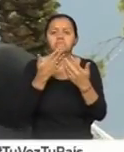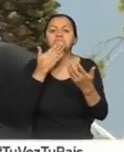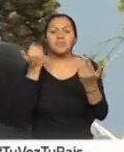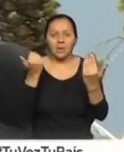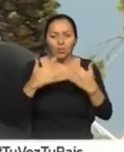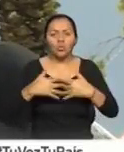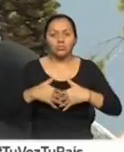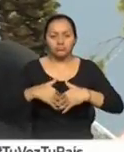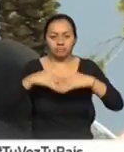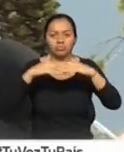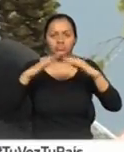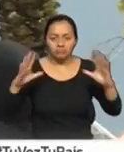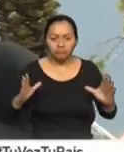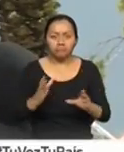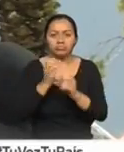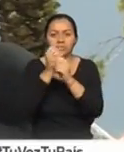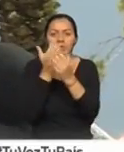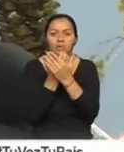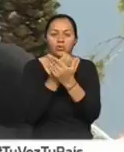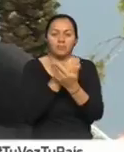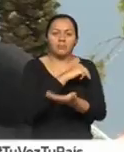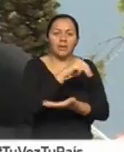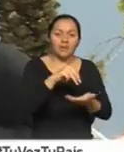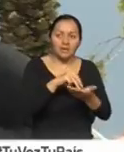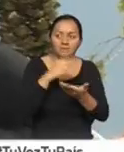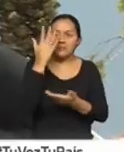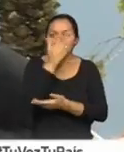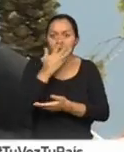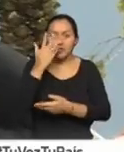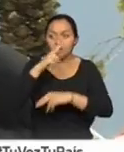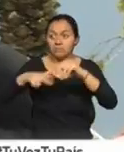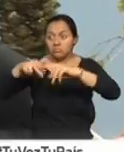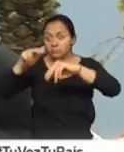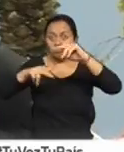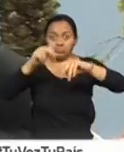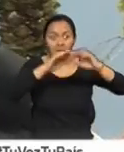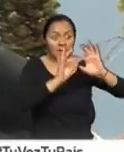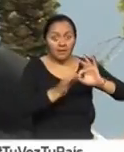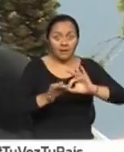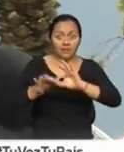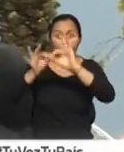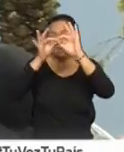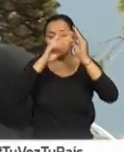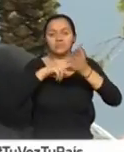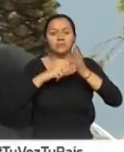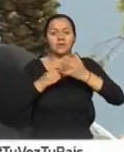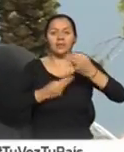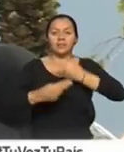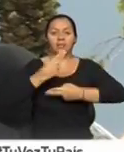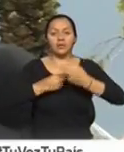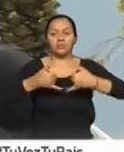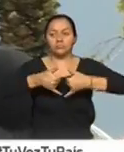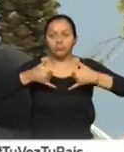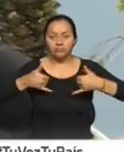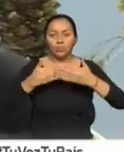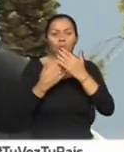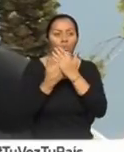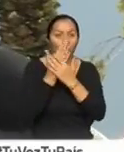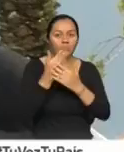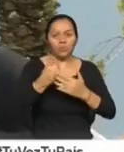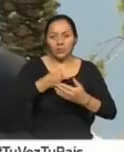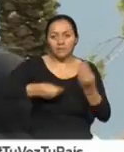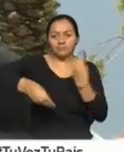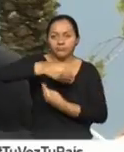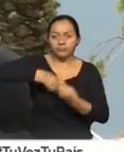generado por los procesos de reconstrucción de Maravilla y Esmeraldas. No solo tiene incidencia en nuevos negocios, en el flujo de recursos hacia esas dos